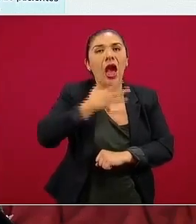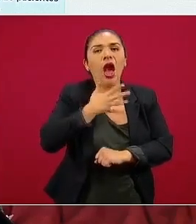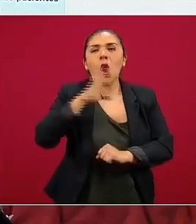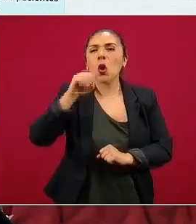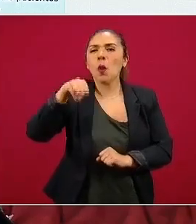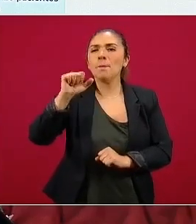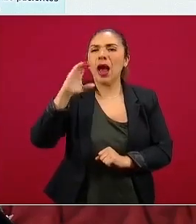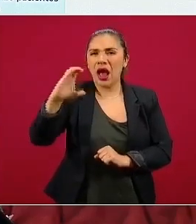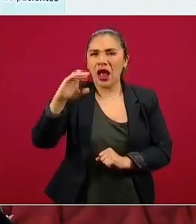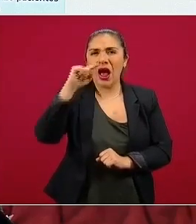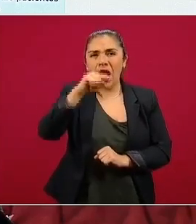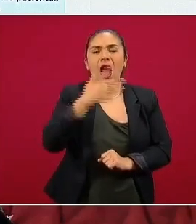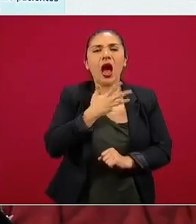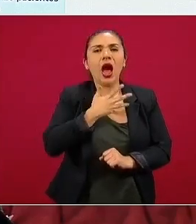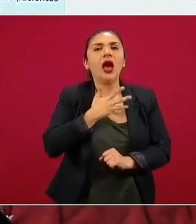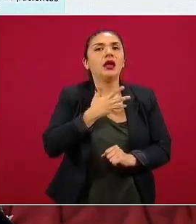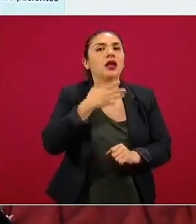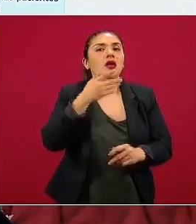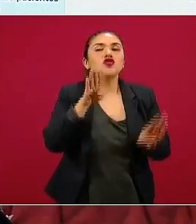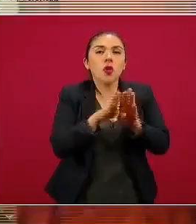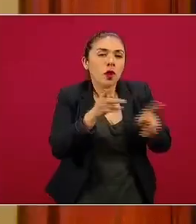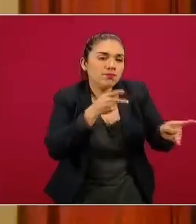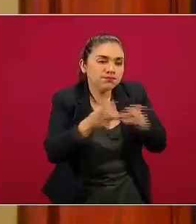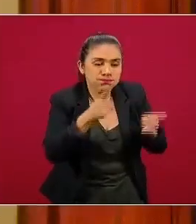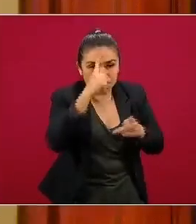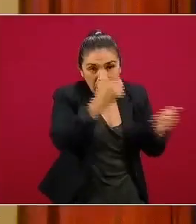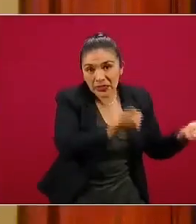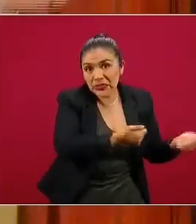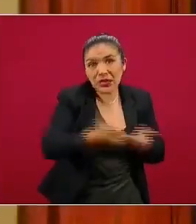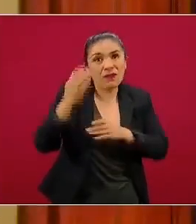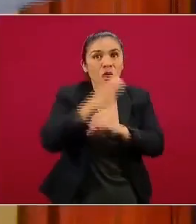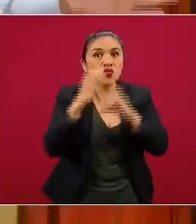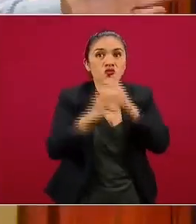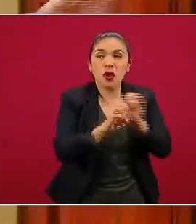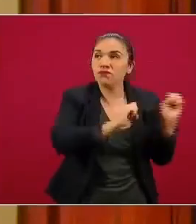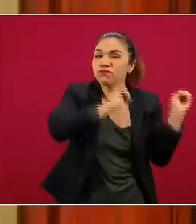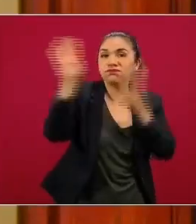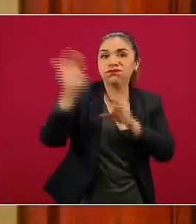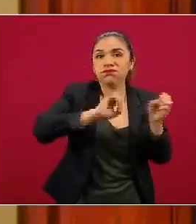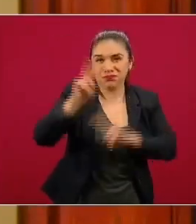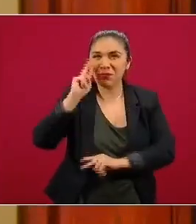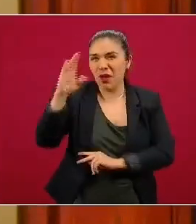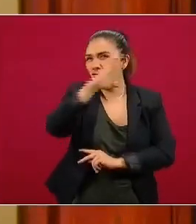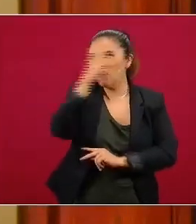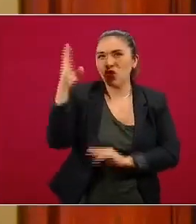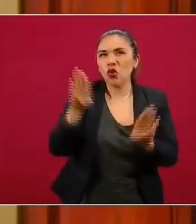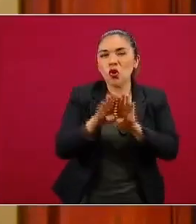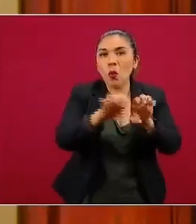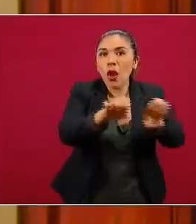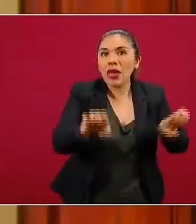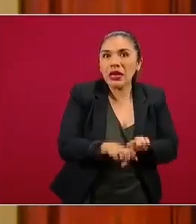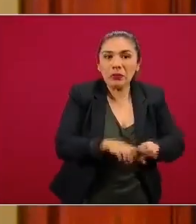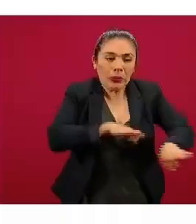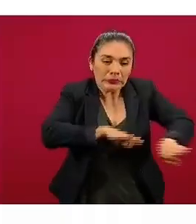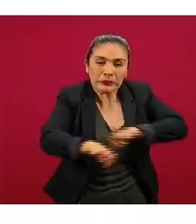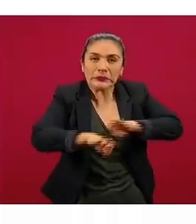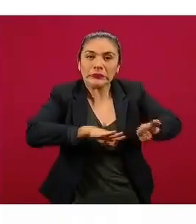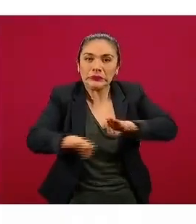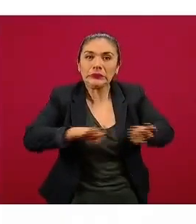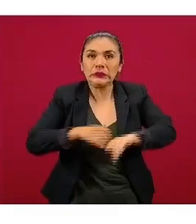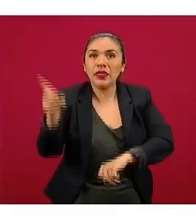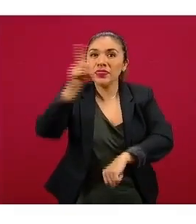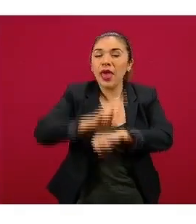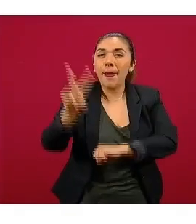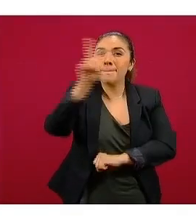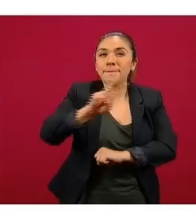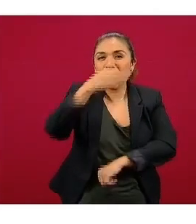Copax se llevó a cabo toda la organización para poder enviar ese hospital móvil con 20 camas. Estas son las fotografías del equipo que trabajó prácticamente todo el